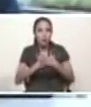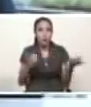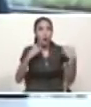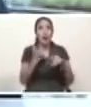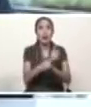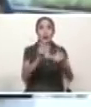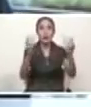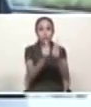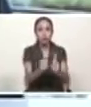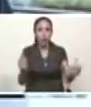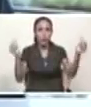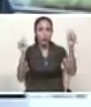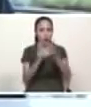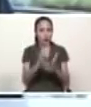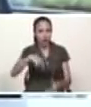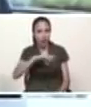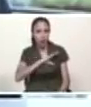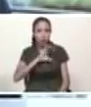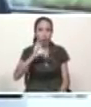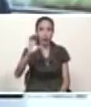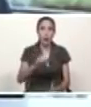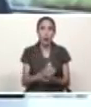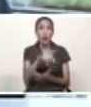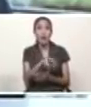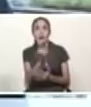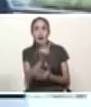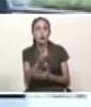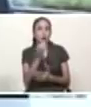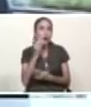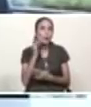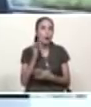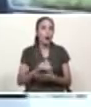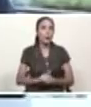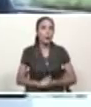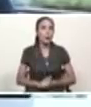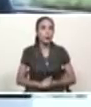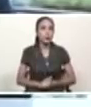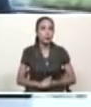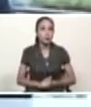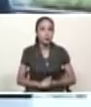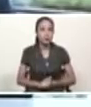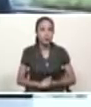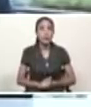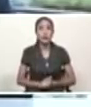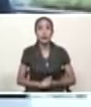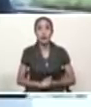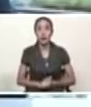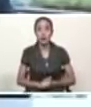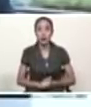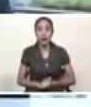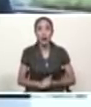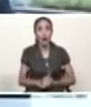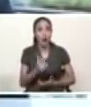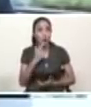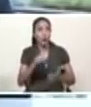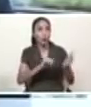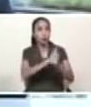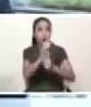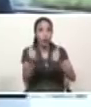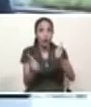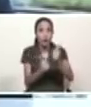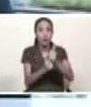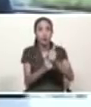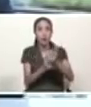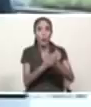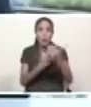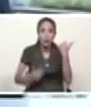independiente soberano venezuela es un país que exige respeto del vicepresidente de los estados